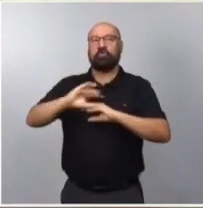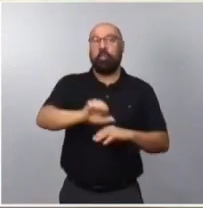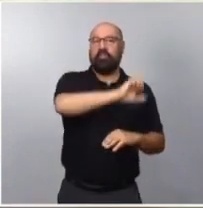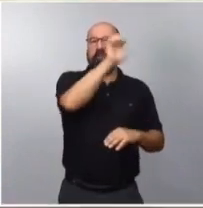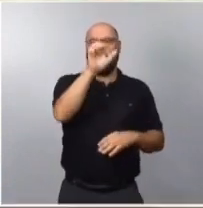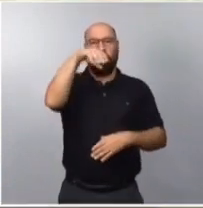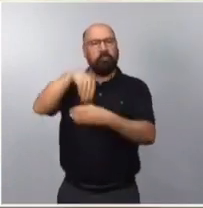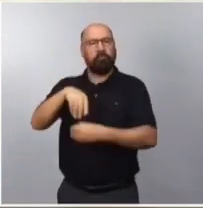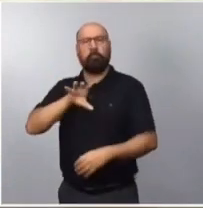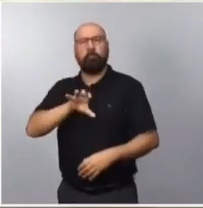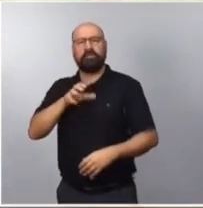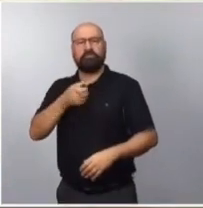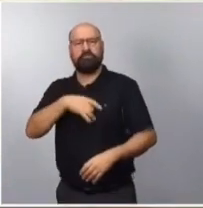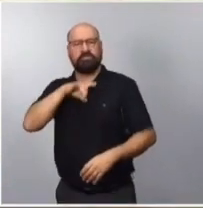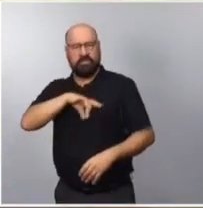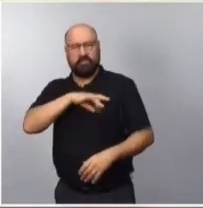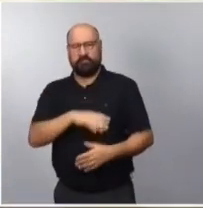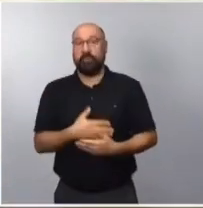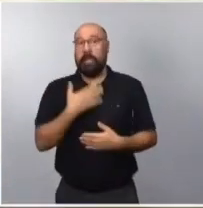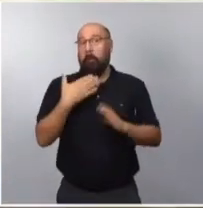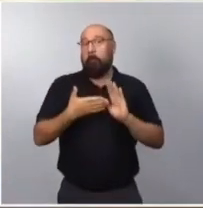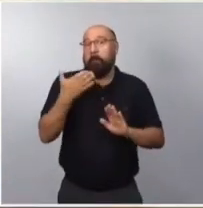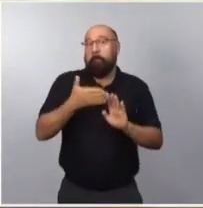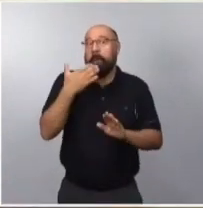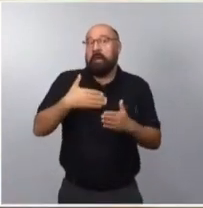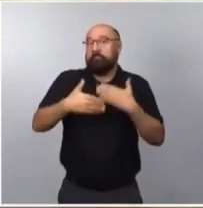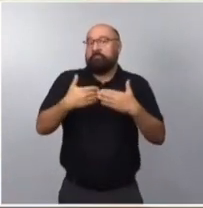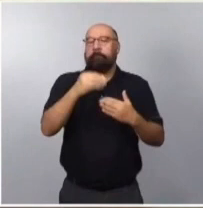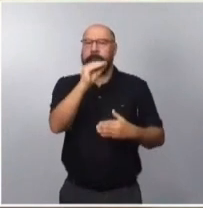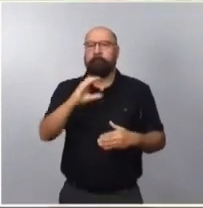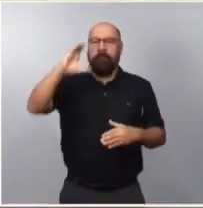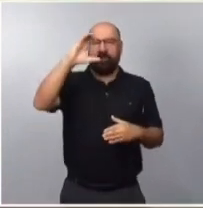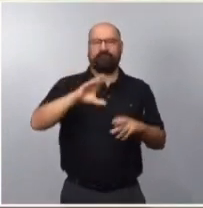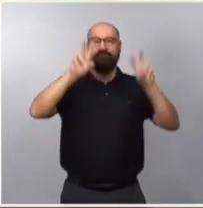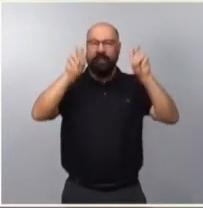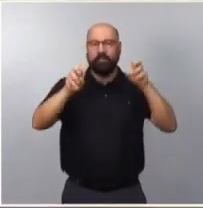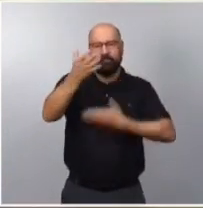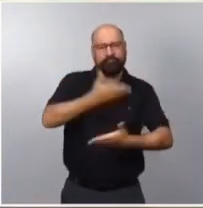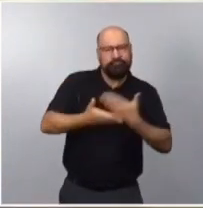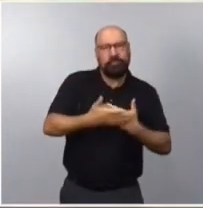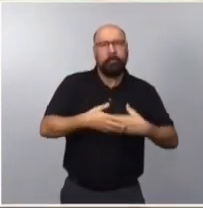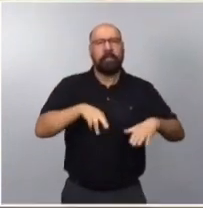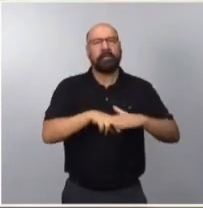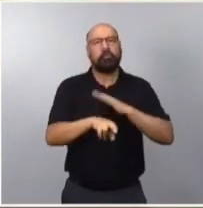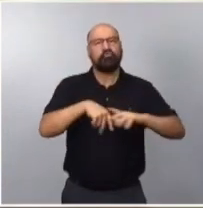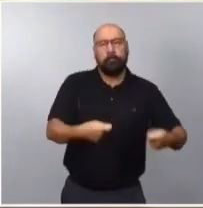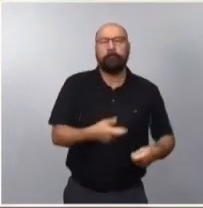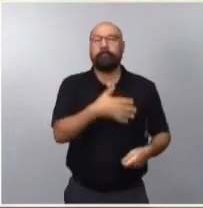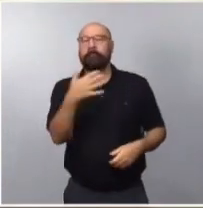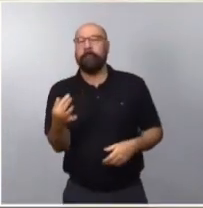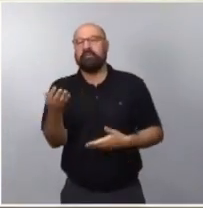aumentar aún más esto. Y no solamente en intercambio de materias primas, sino también en transferencia tecnológica, en